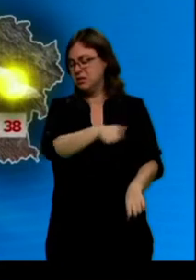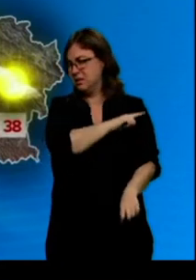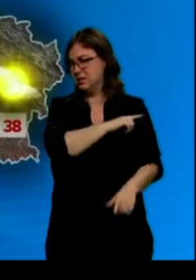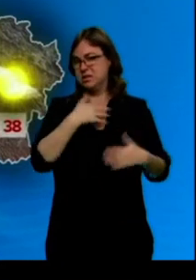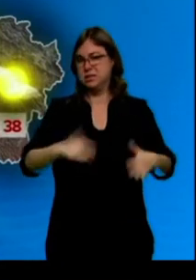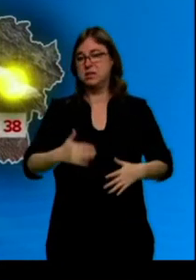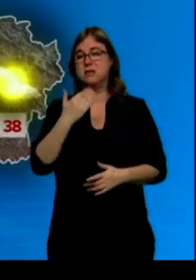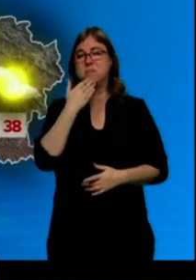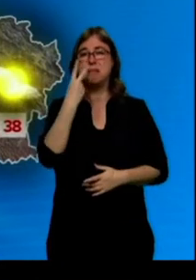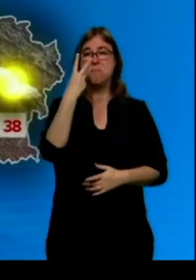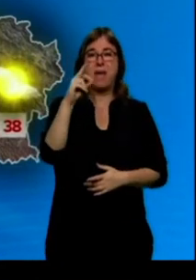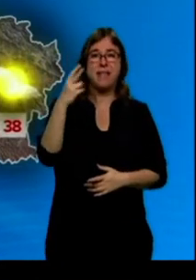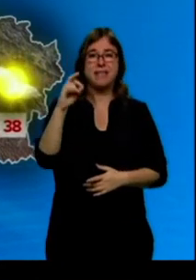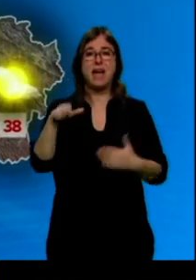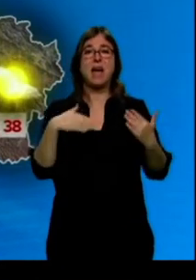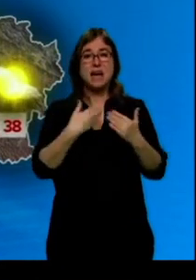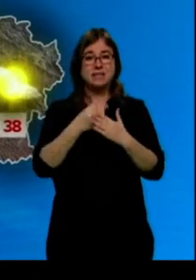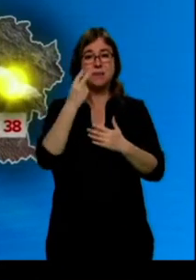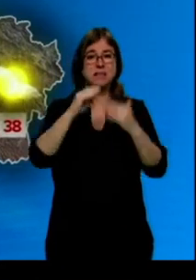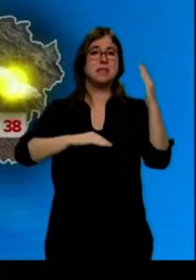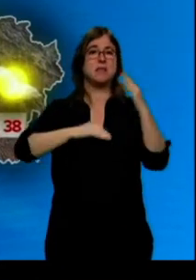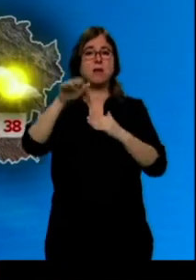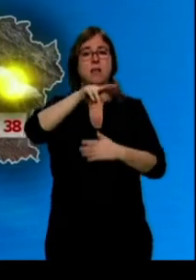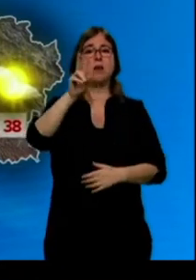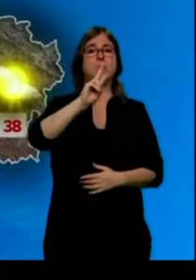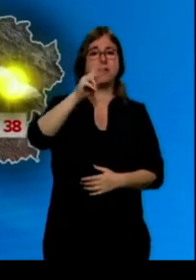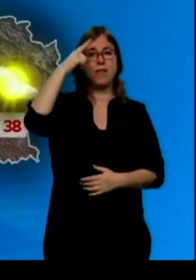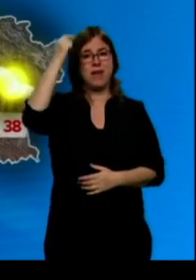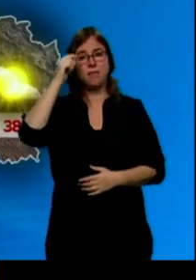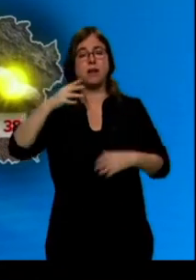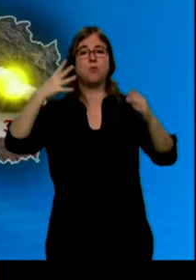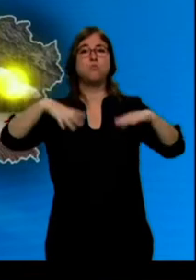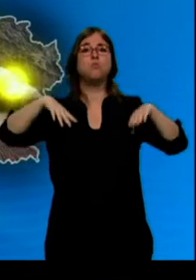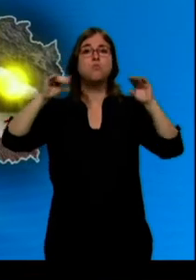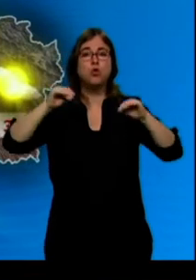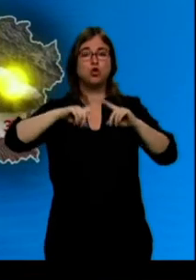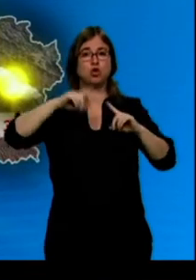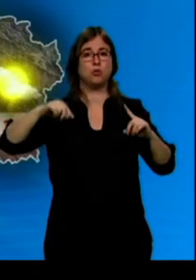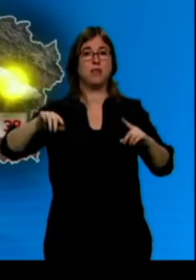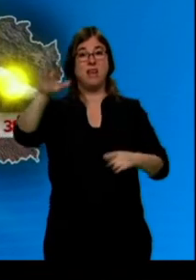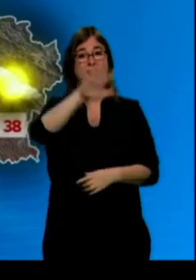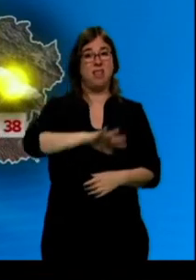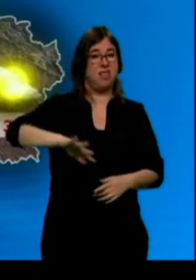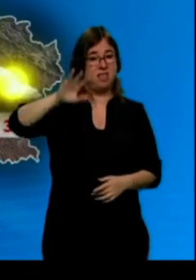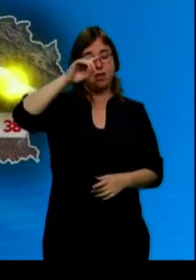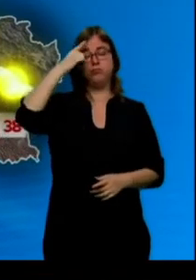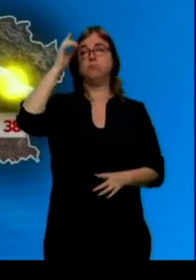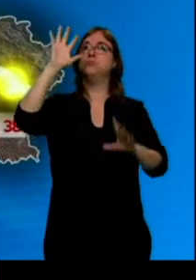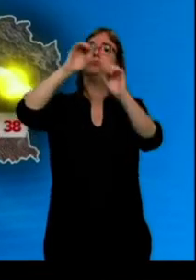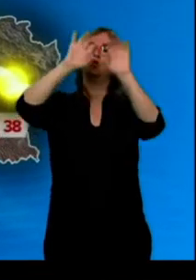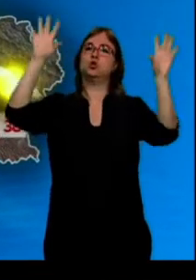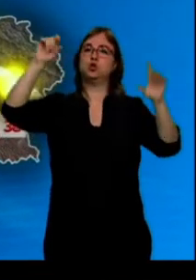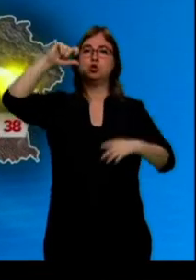los 20 grados, o incluso por encima en zonas de Valladolid, Ávila, Burgos o Segovia. Los cielos en general estarán poco nubosos, pero podrá aparecer